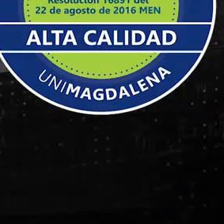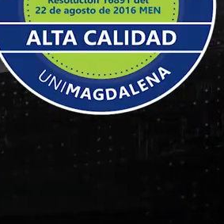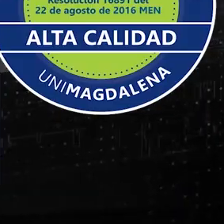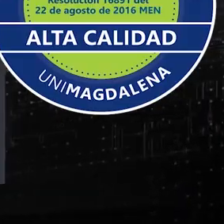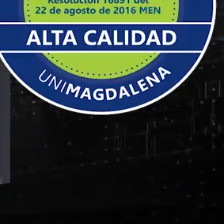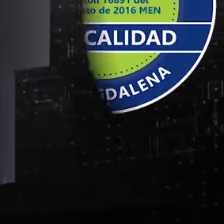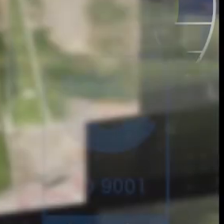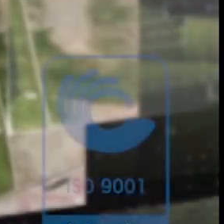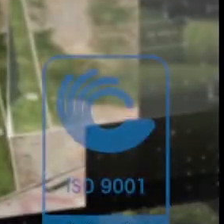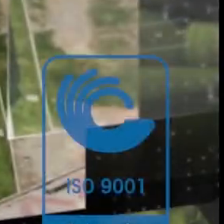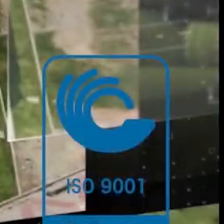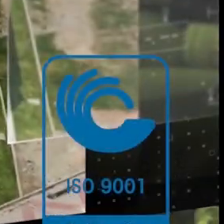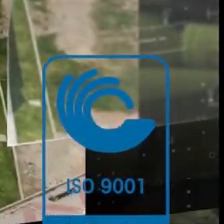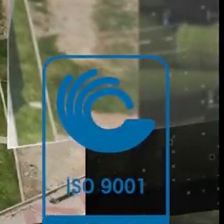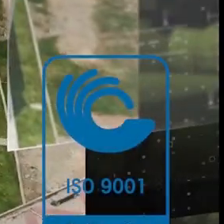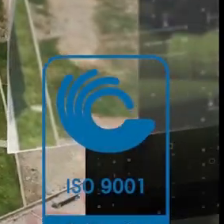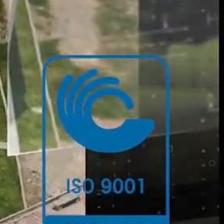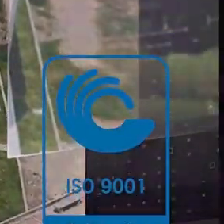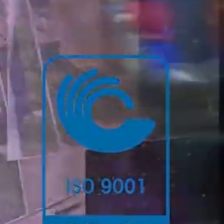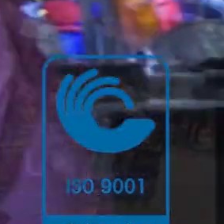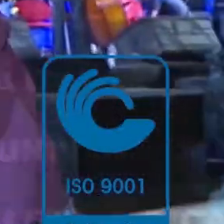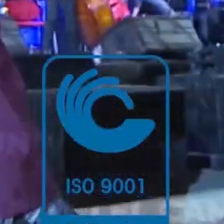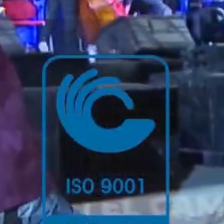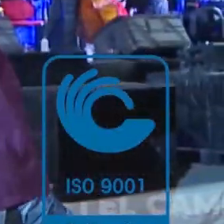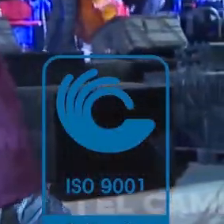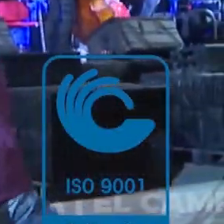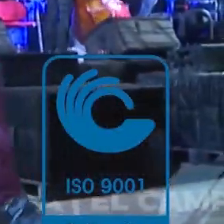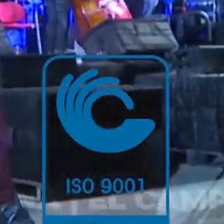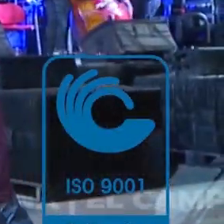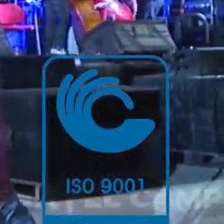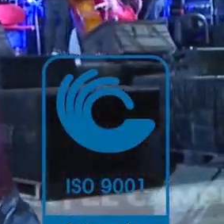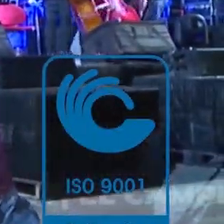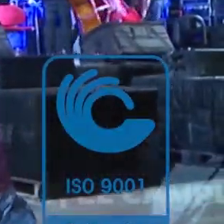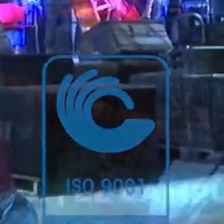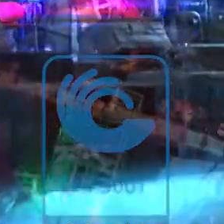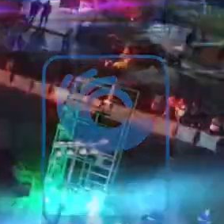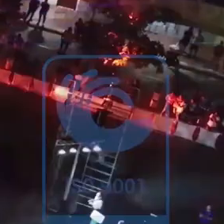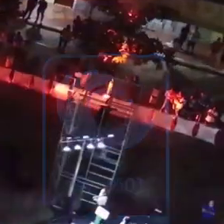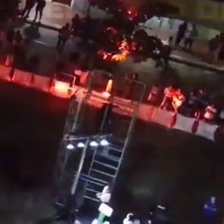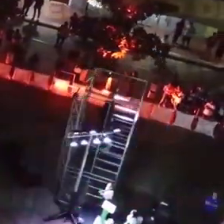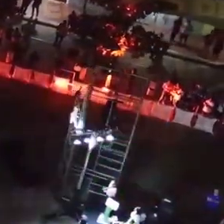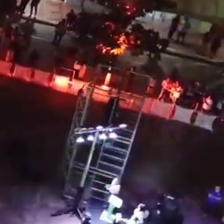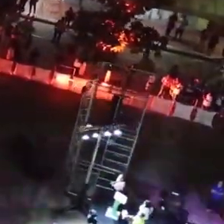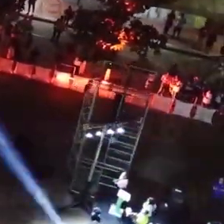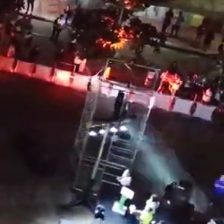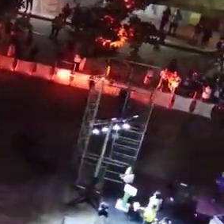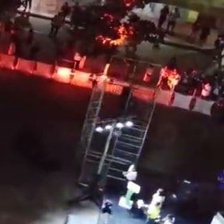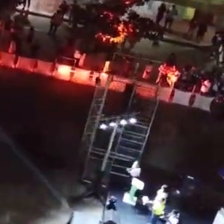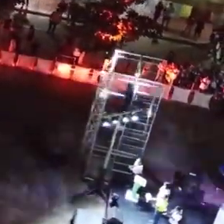magdalena universidad del magdalena más incluyente e innovadora